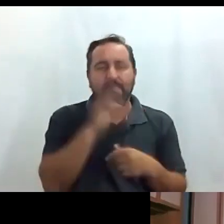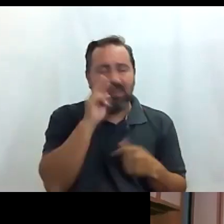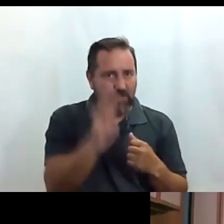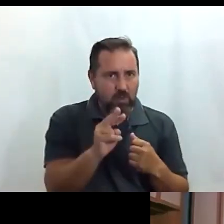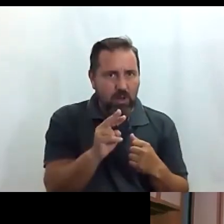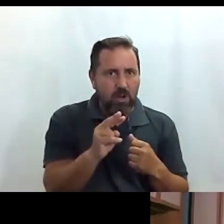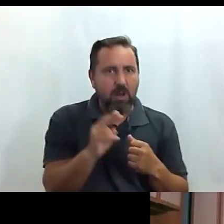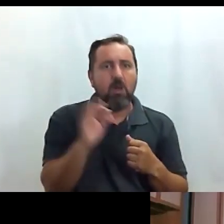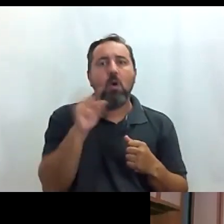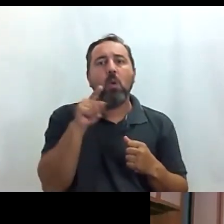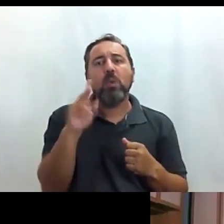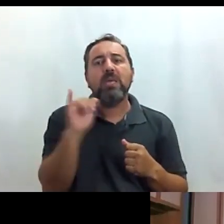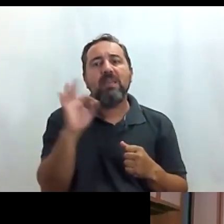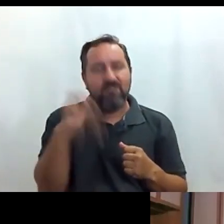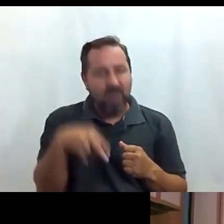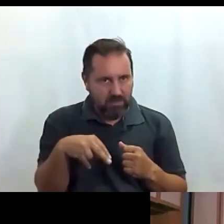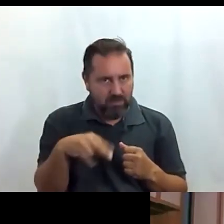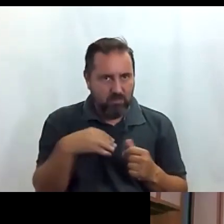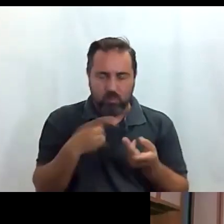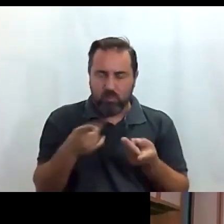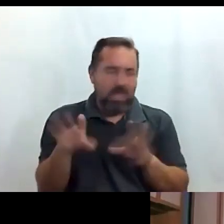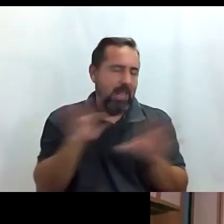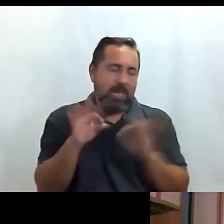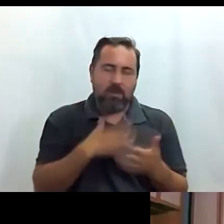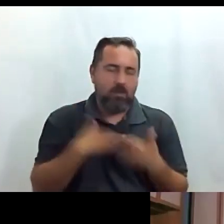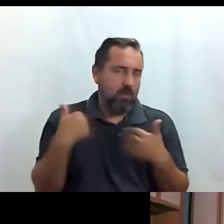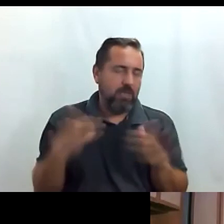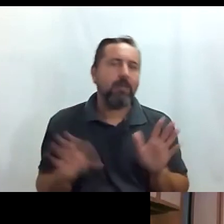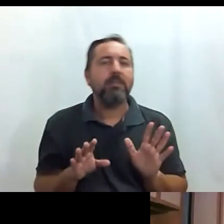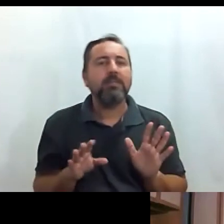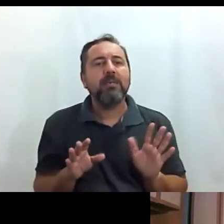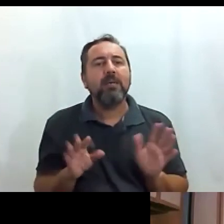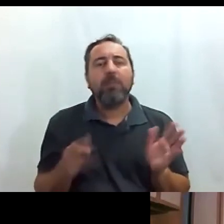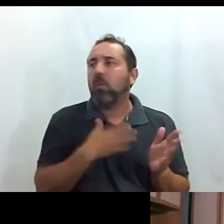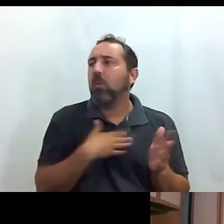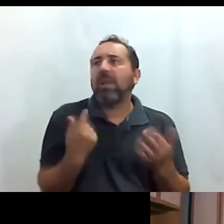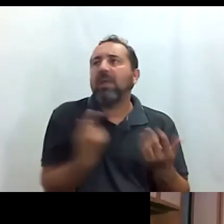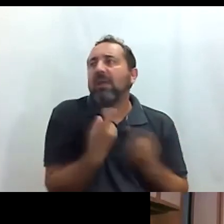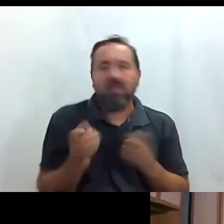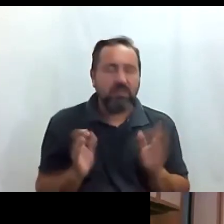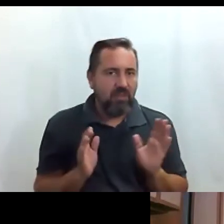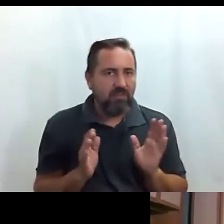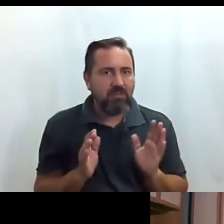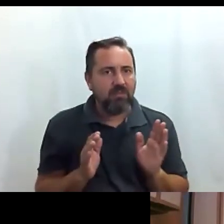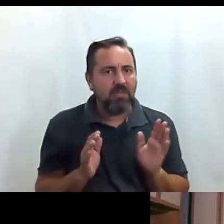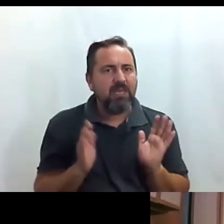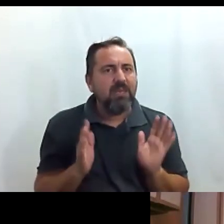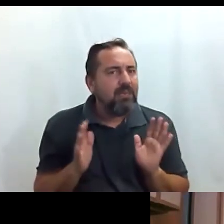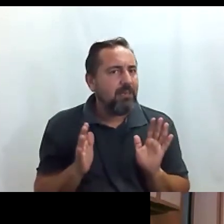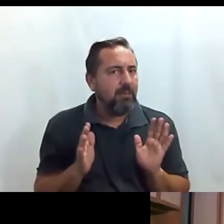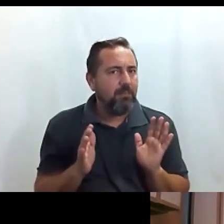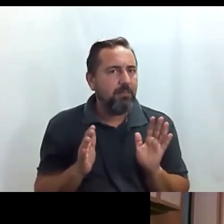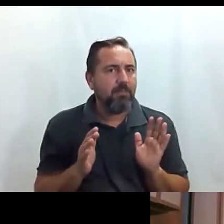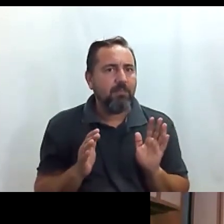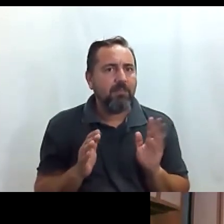tú Iván te voy a dar libertad para elegir básicamente cualquier tipo de necesidad ¿qué no se puede